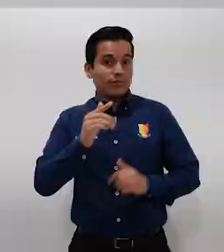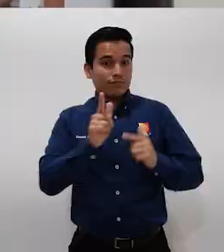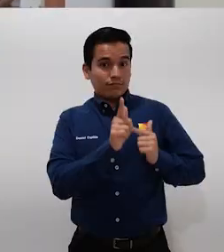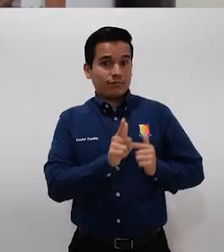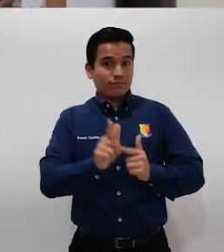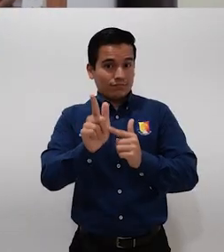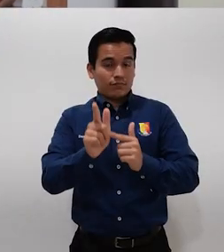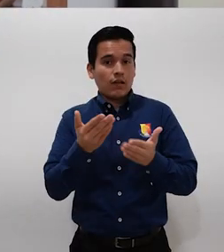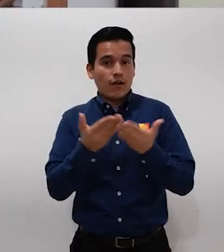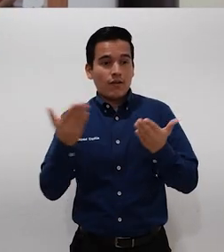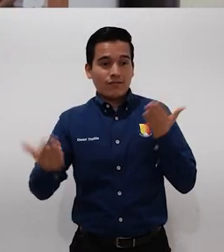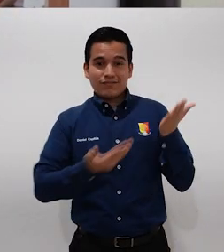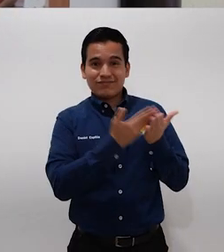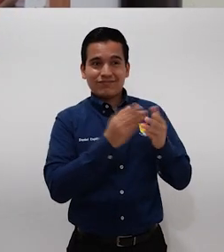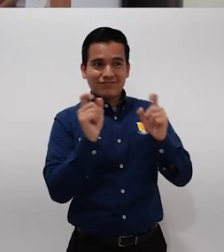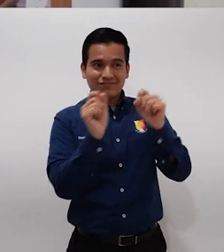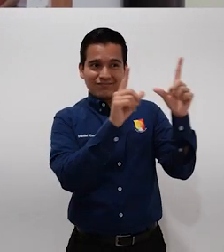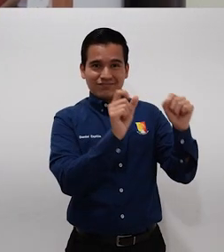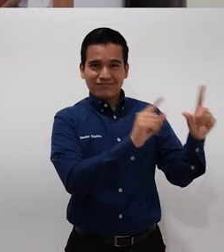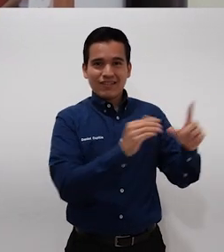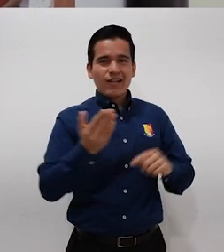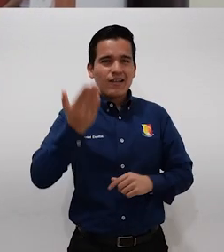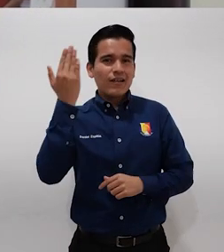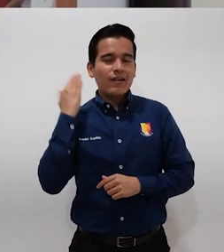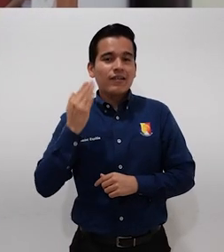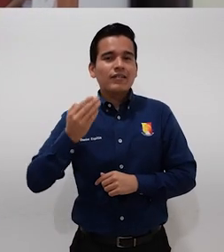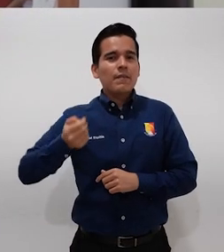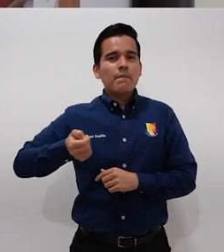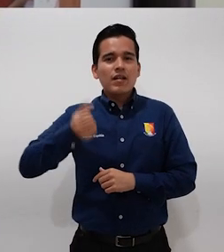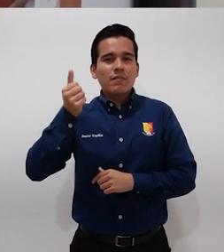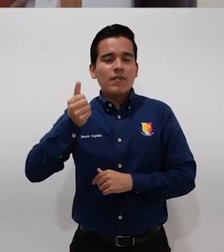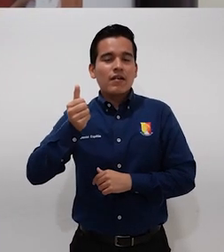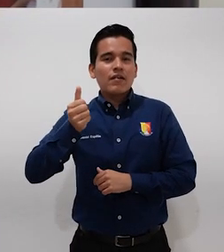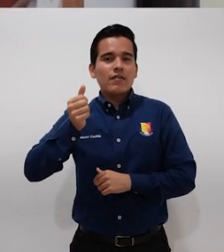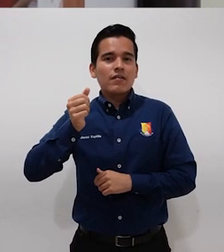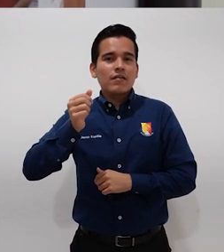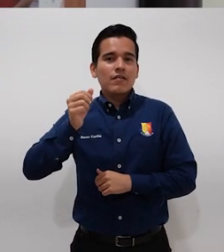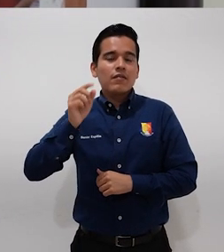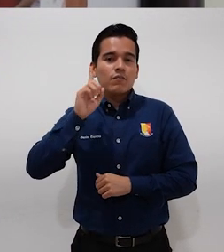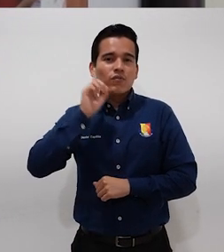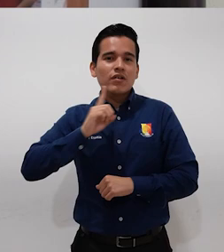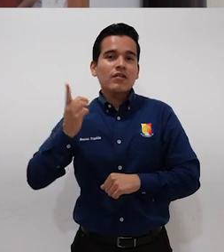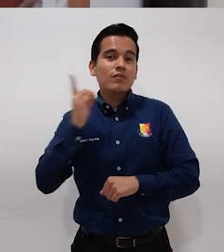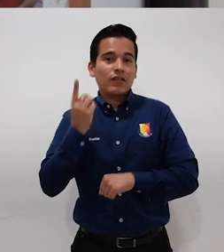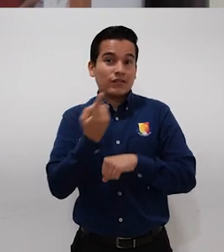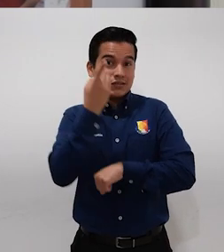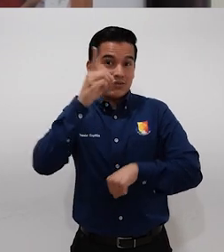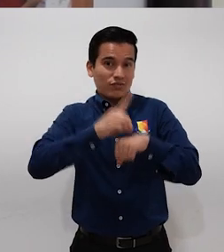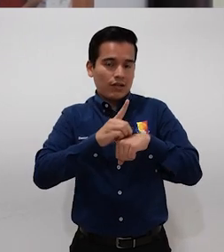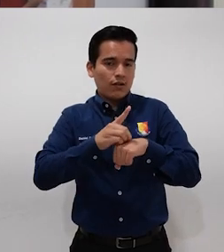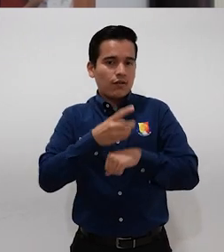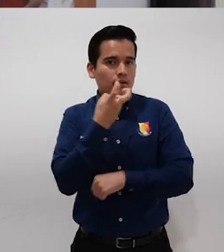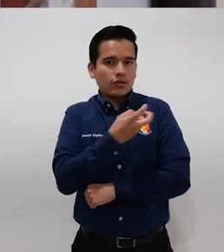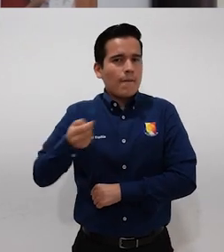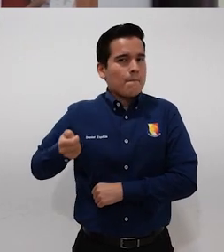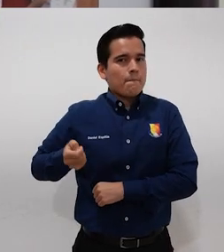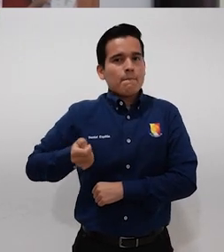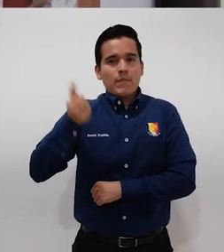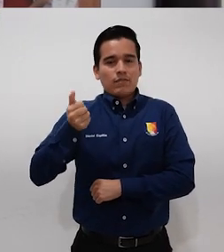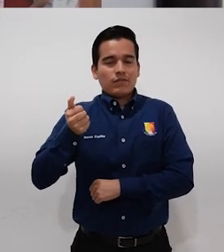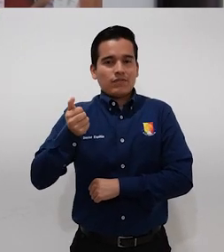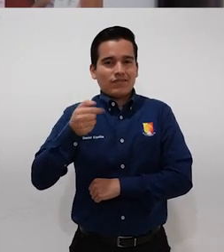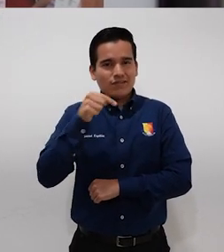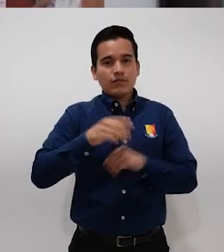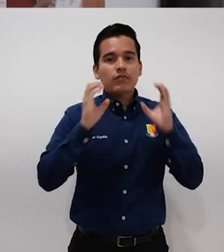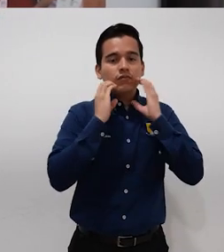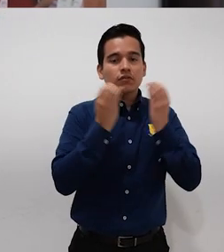le presento la Galería del Parlamento de Mujeres en el estado de California Sur, el primer parlamento que se lleva en esta legislatura